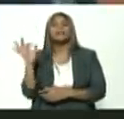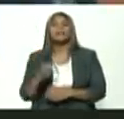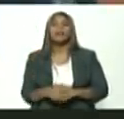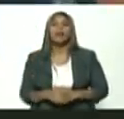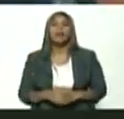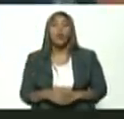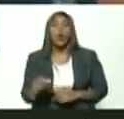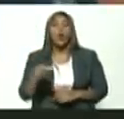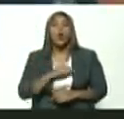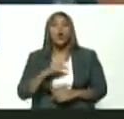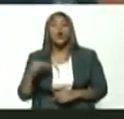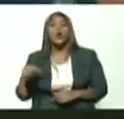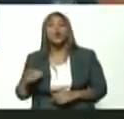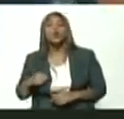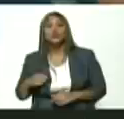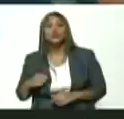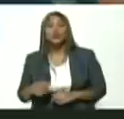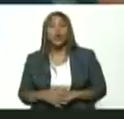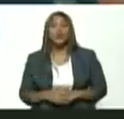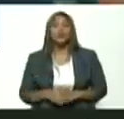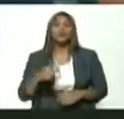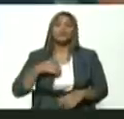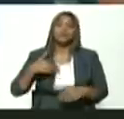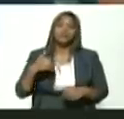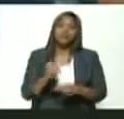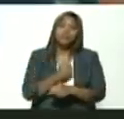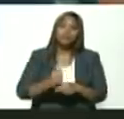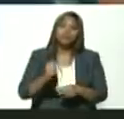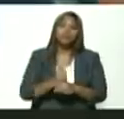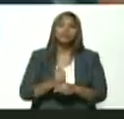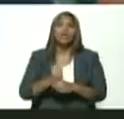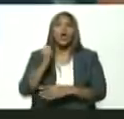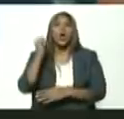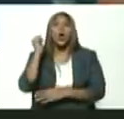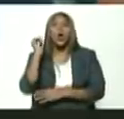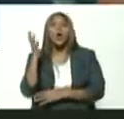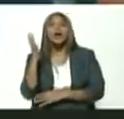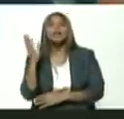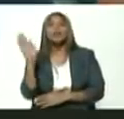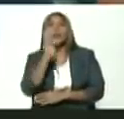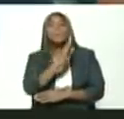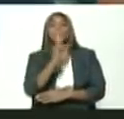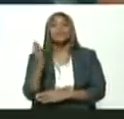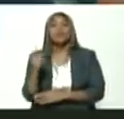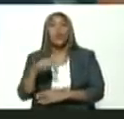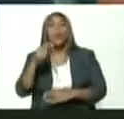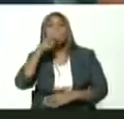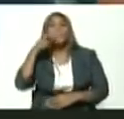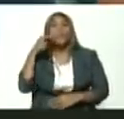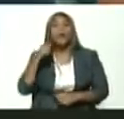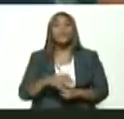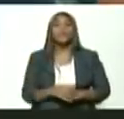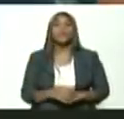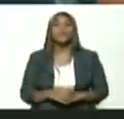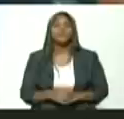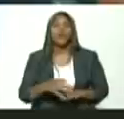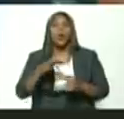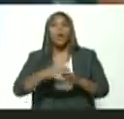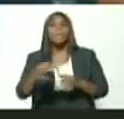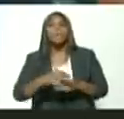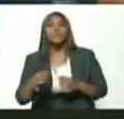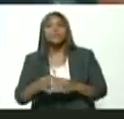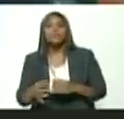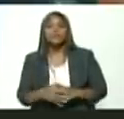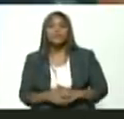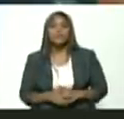venimos trabajando desde los congresos bicentenario de los pueblos a través de las parroquias de los municipios